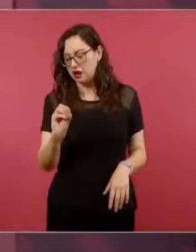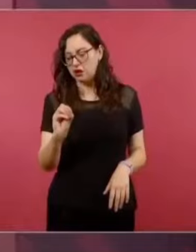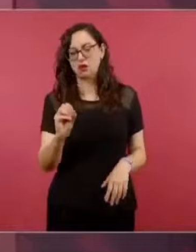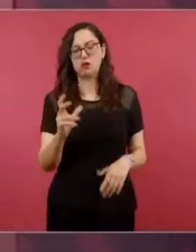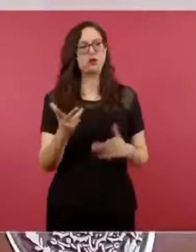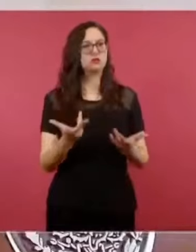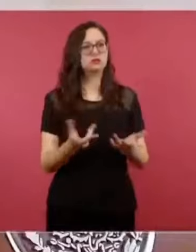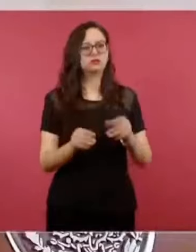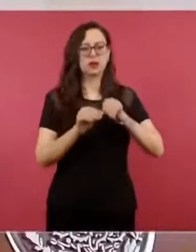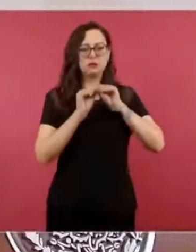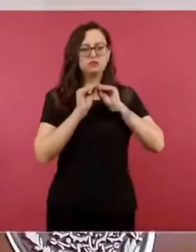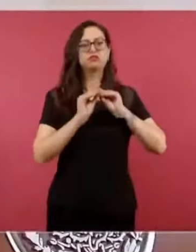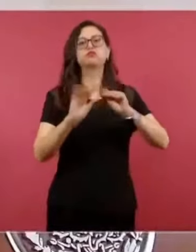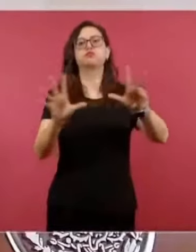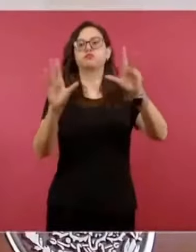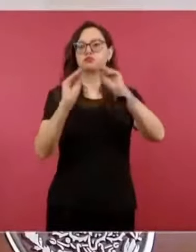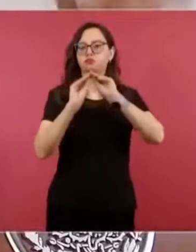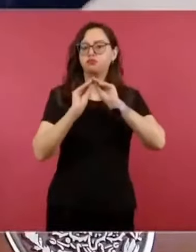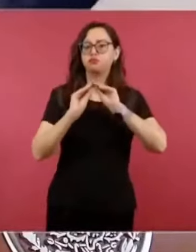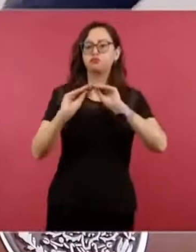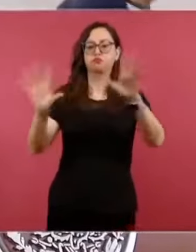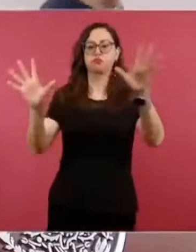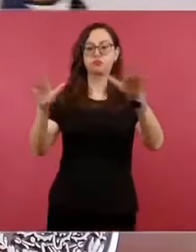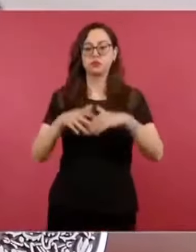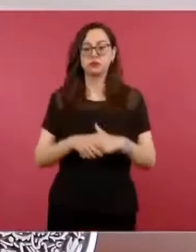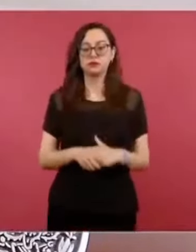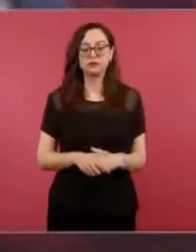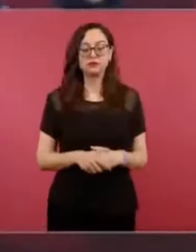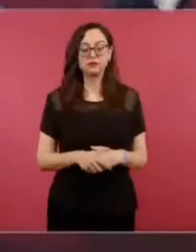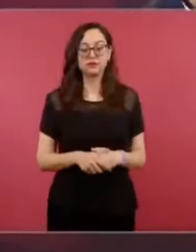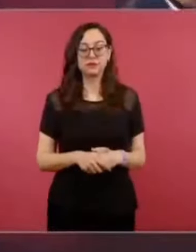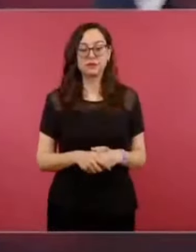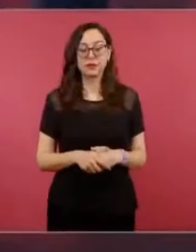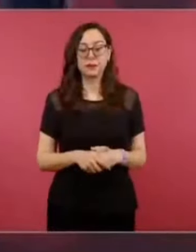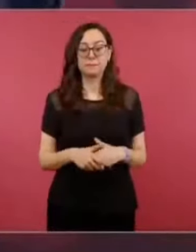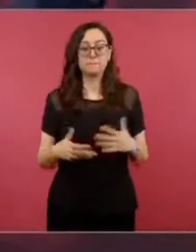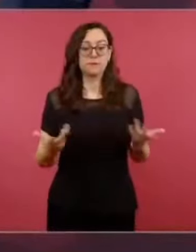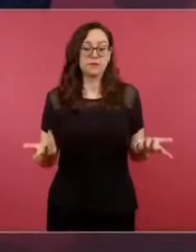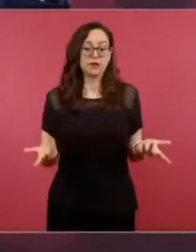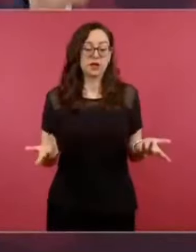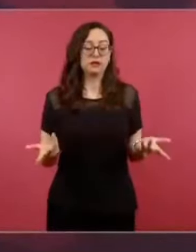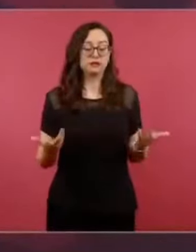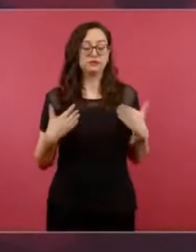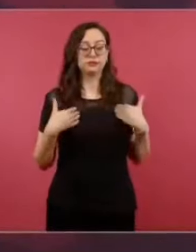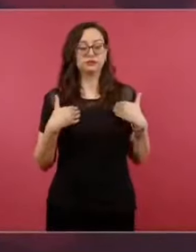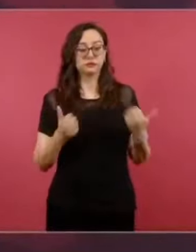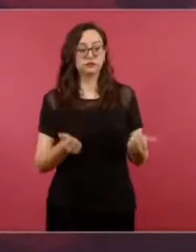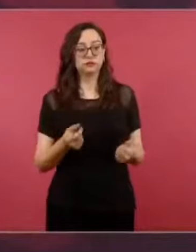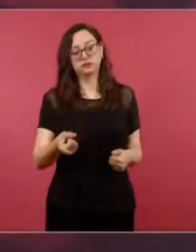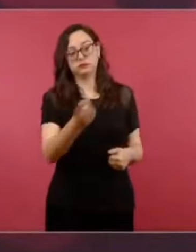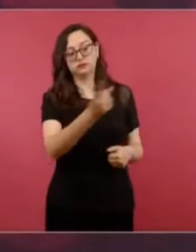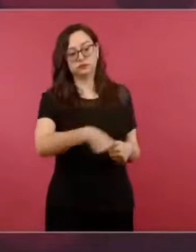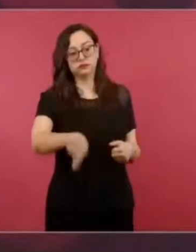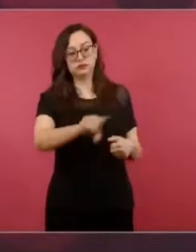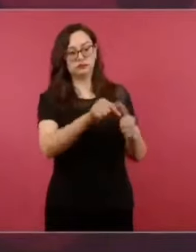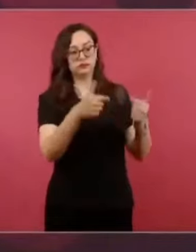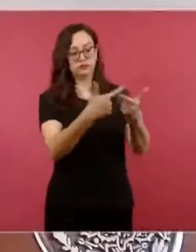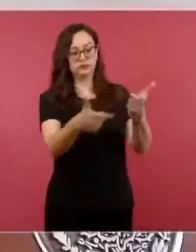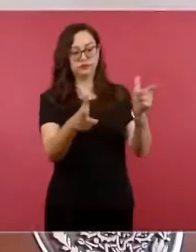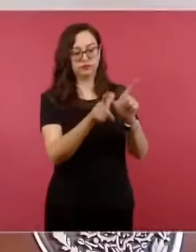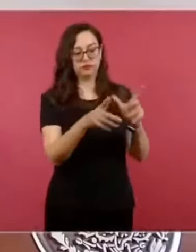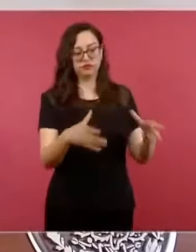publicista o varios, creo que del